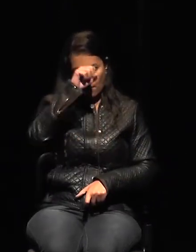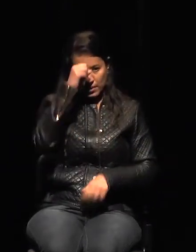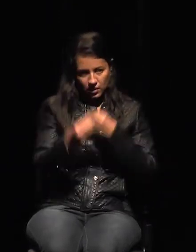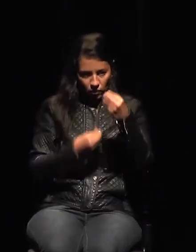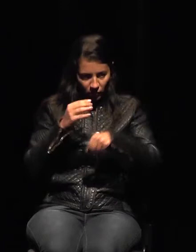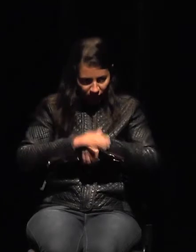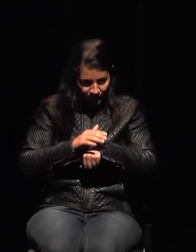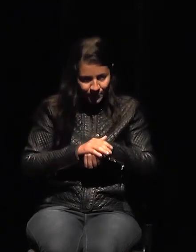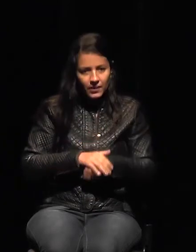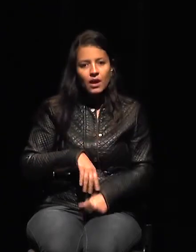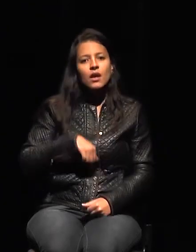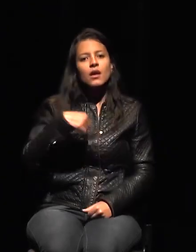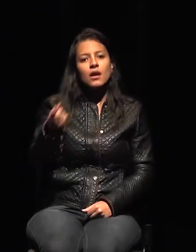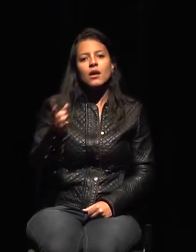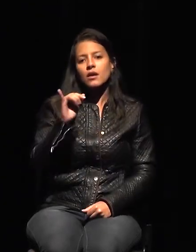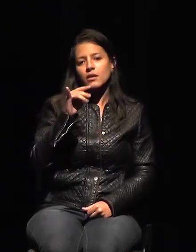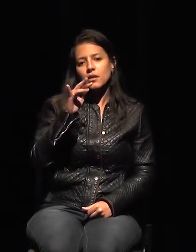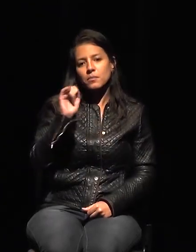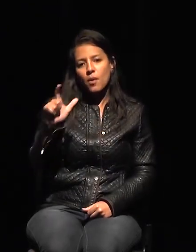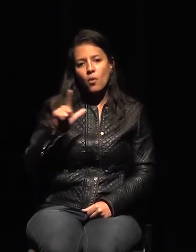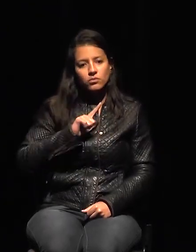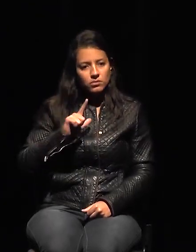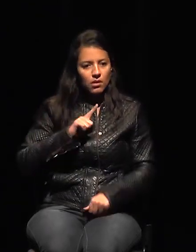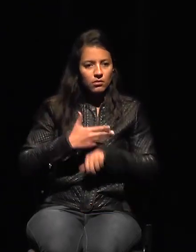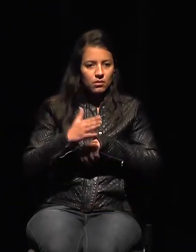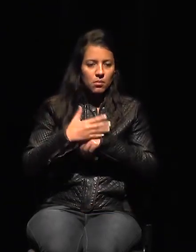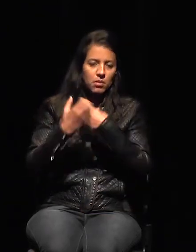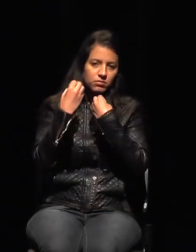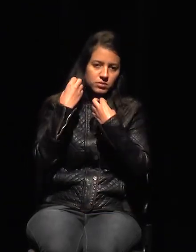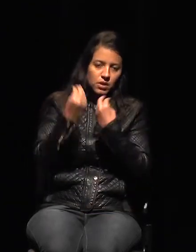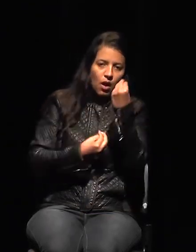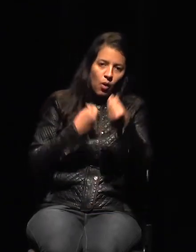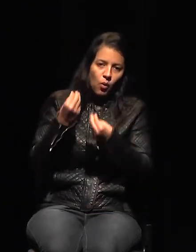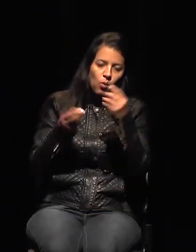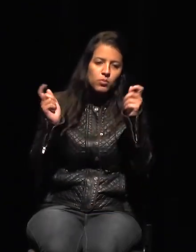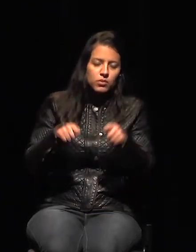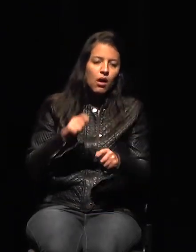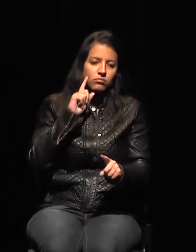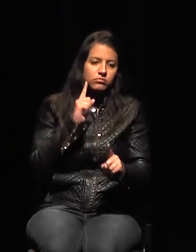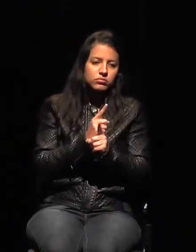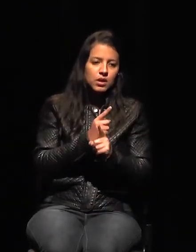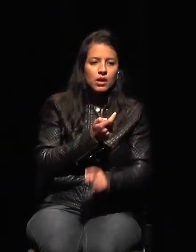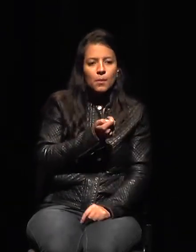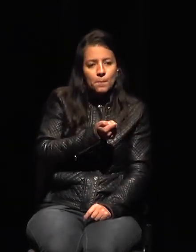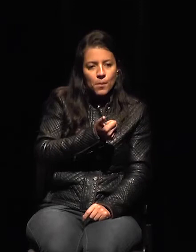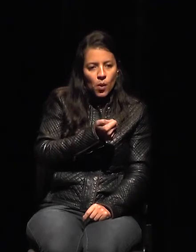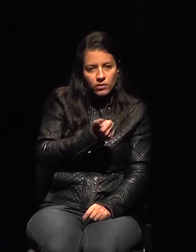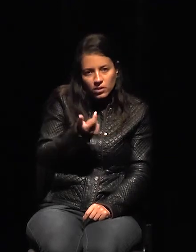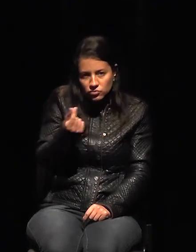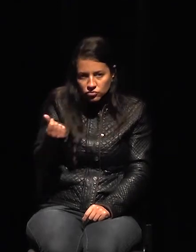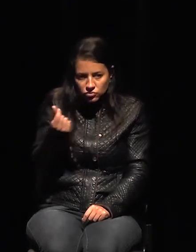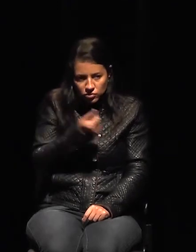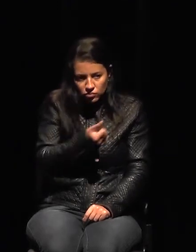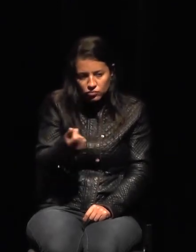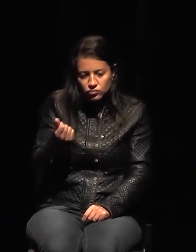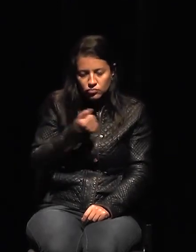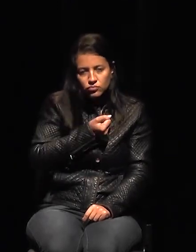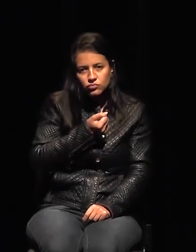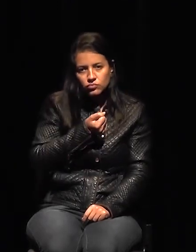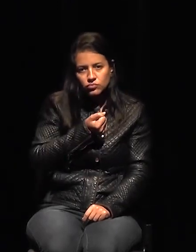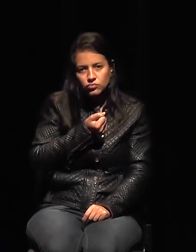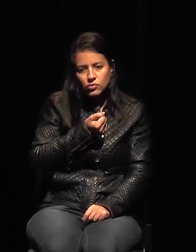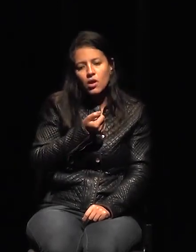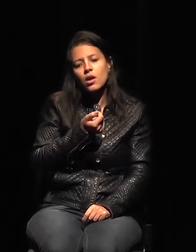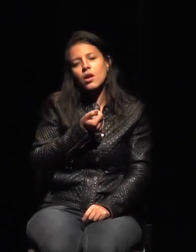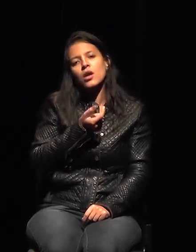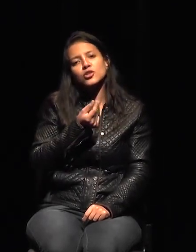capacitación de Interpol, para identificar monedas, moneda dinero físico, y también el efectivo, y también